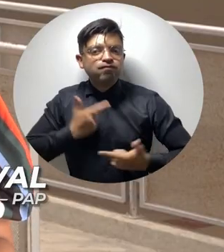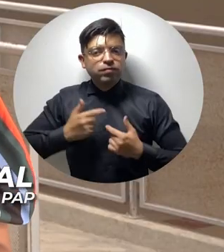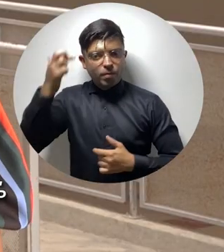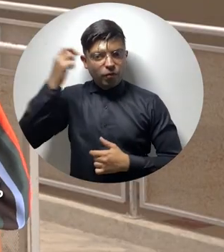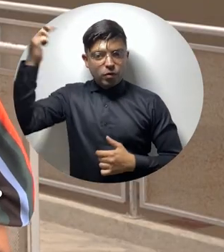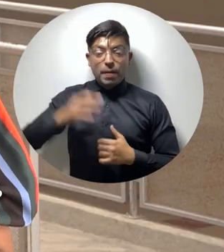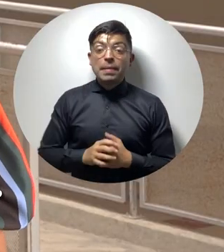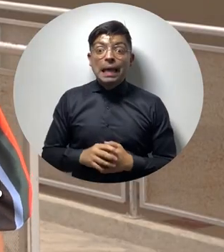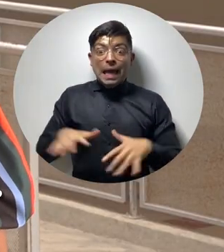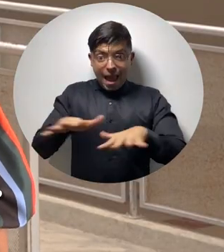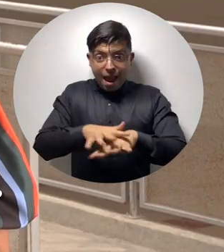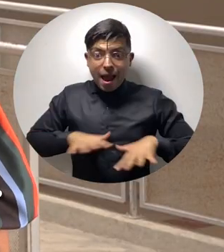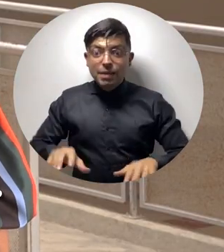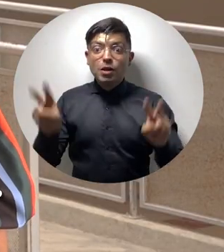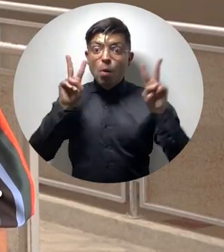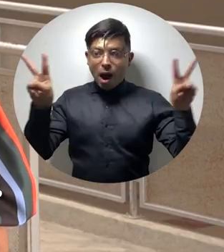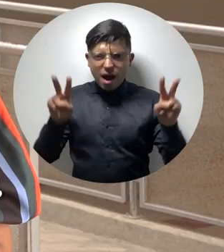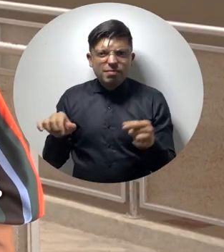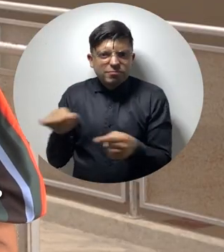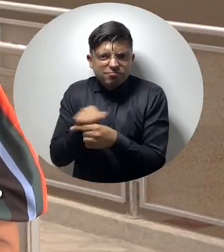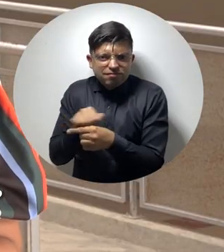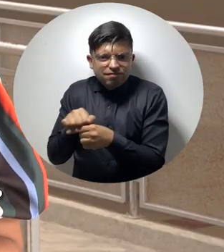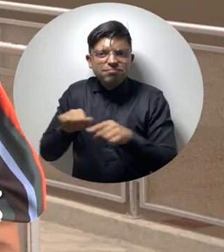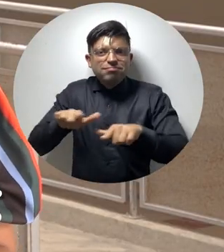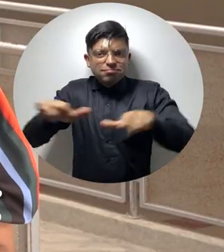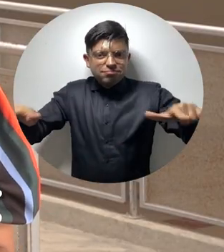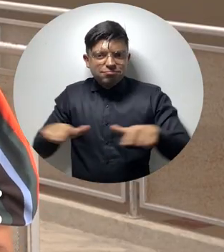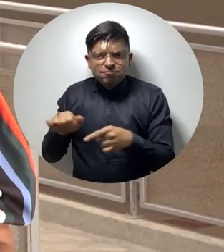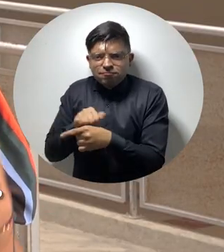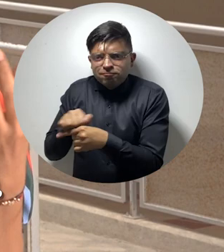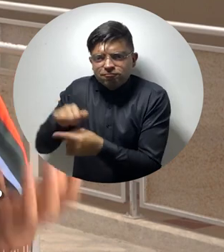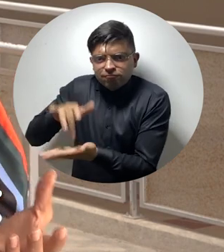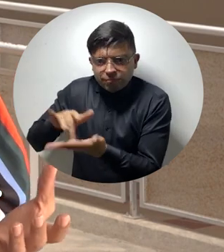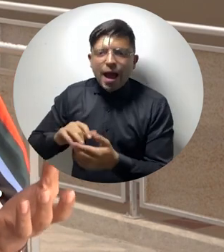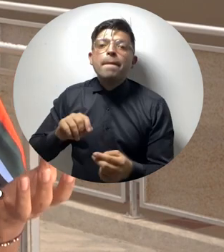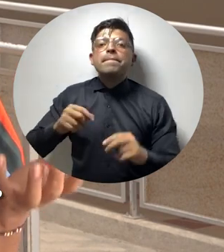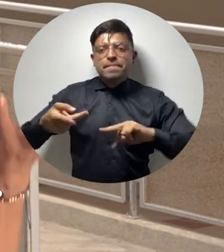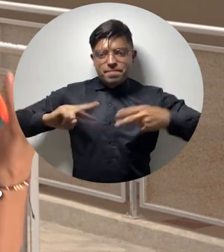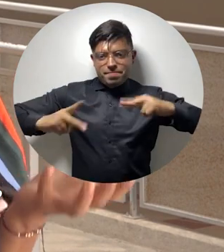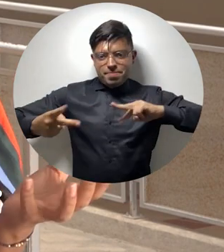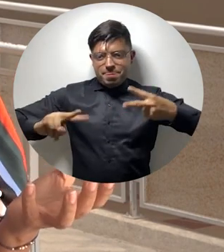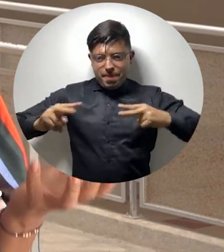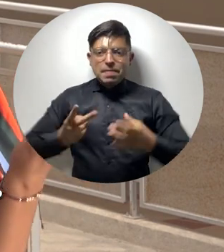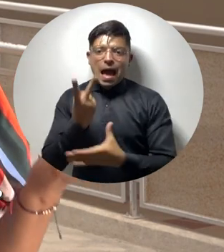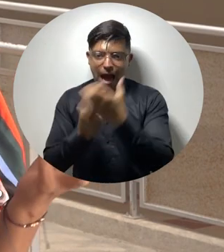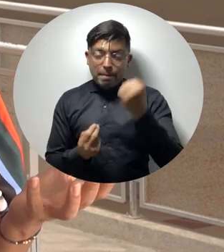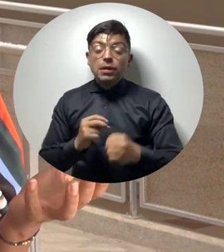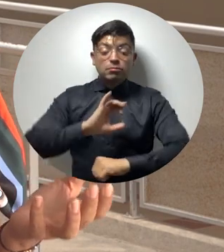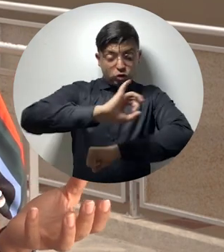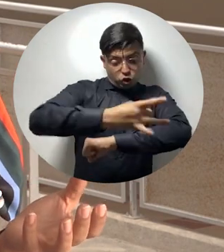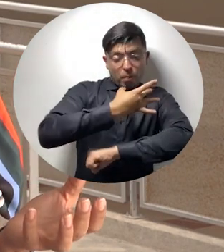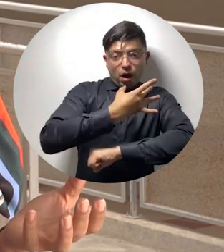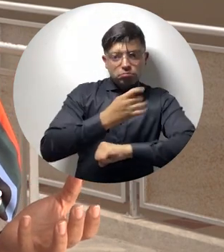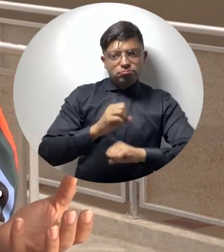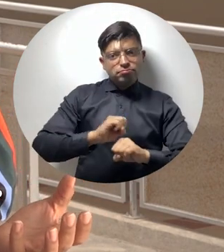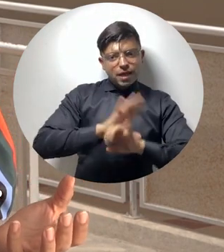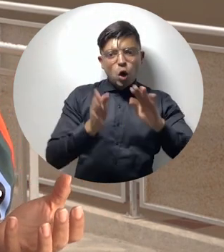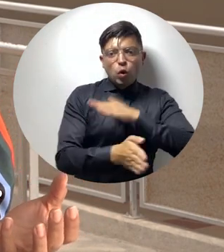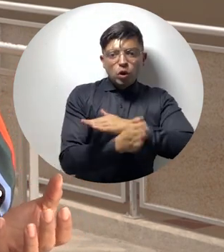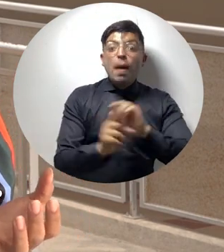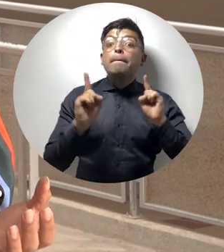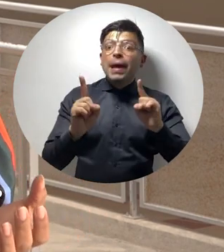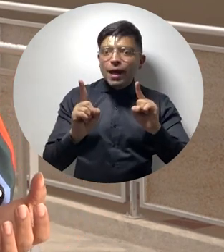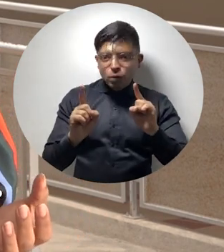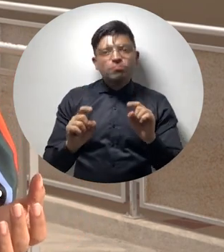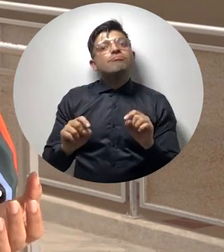vamos a retornar a los escenarios de práctica de manera alterna, continuando con el soporte virtual, pero de todos modos